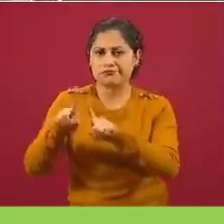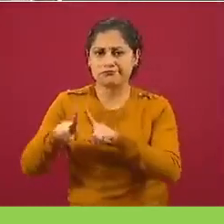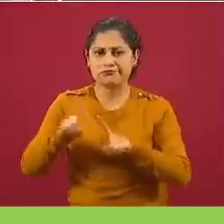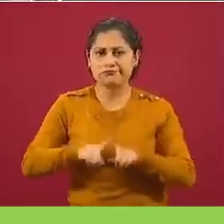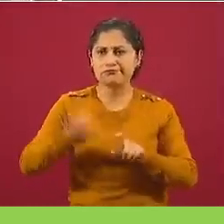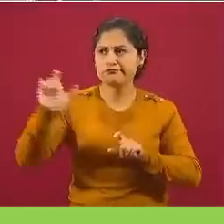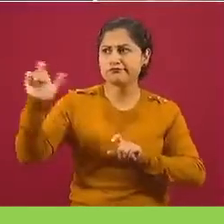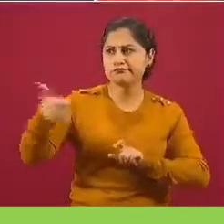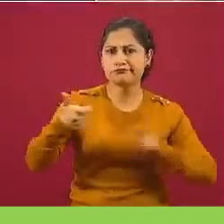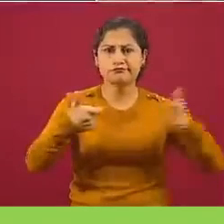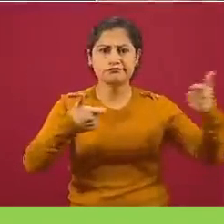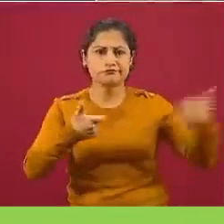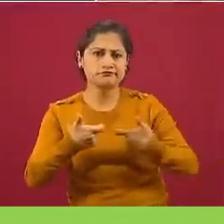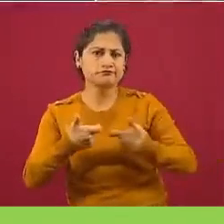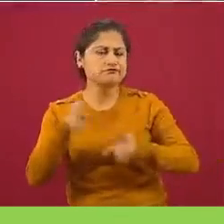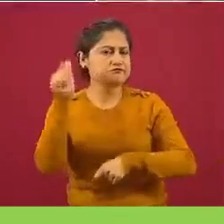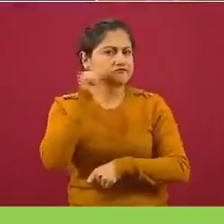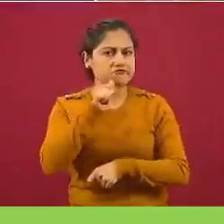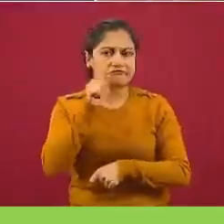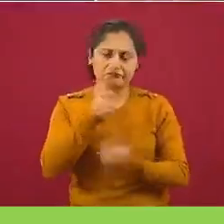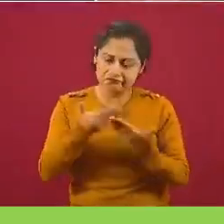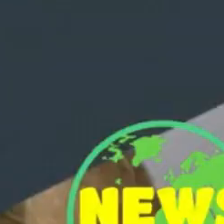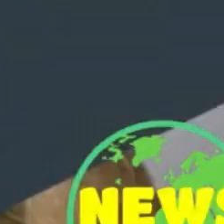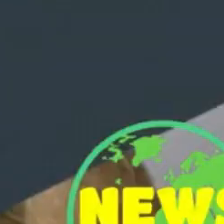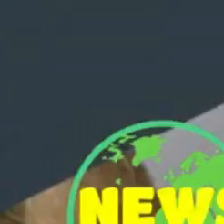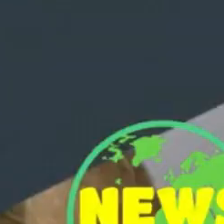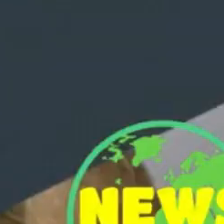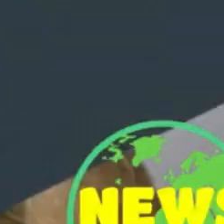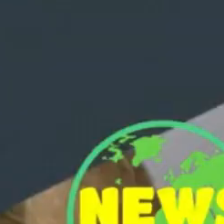siempre serán bienvenidos en esta noble actividad.